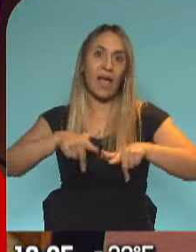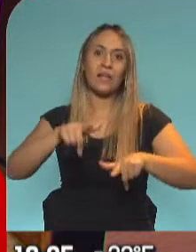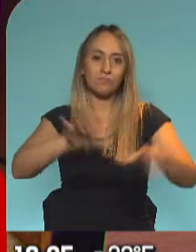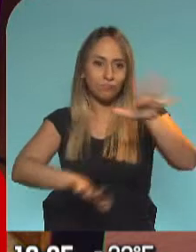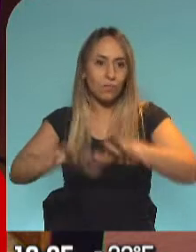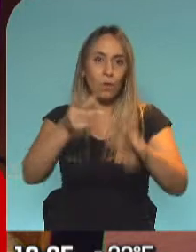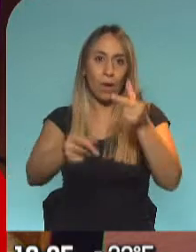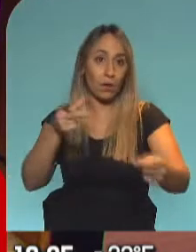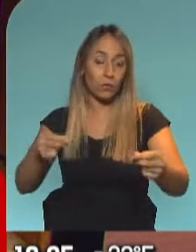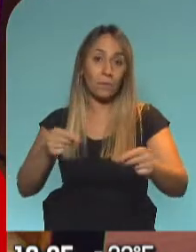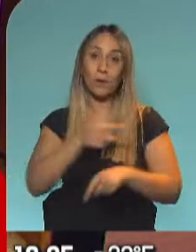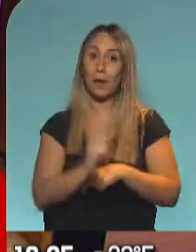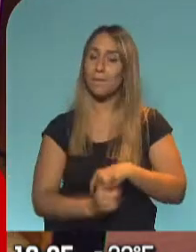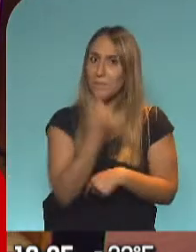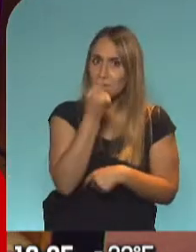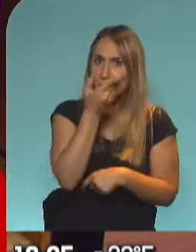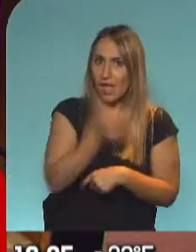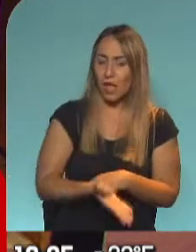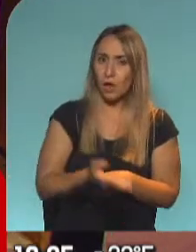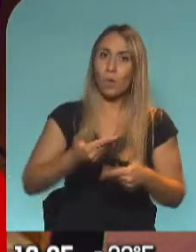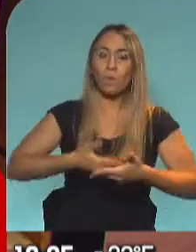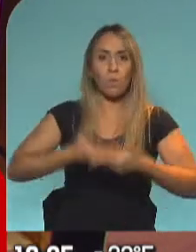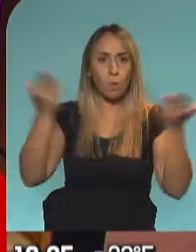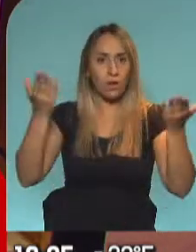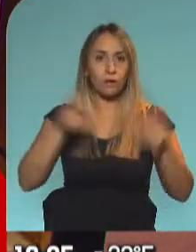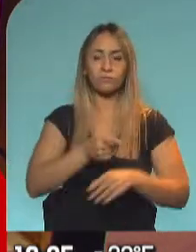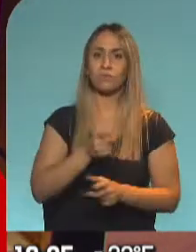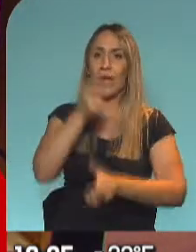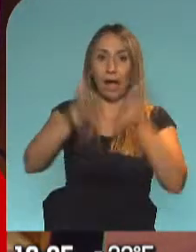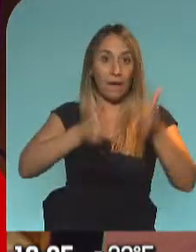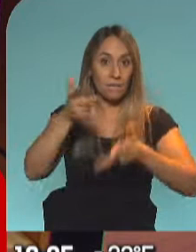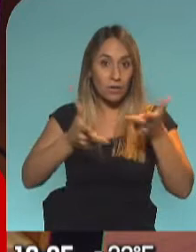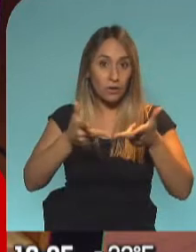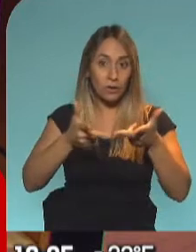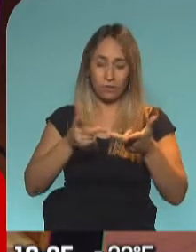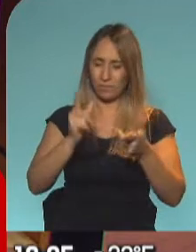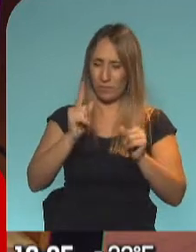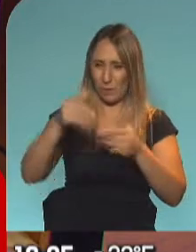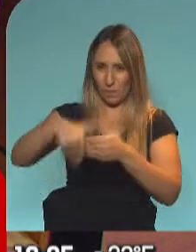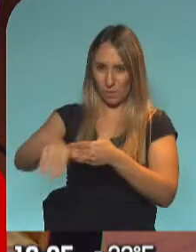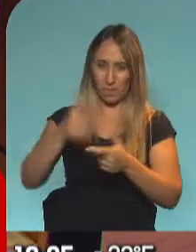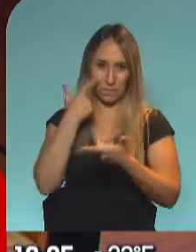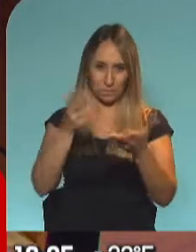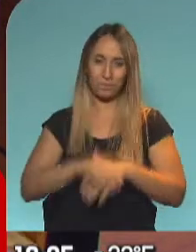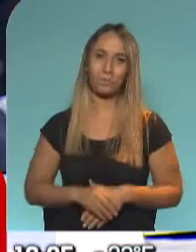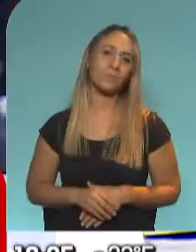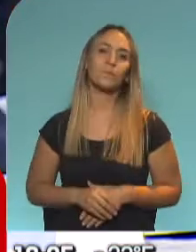Pero fue el primer funcionario, creo que públicamente, se refirió a lo que sabremos en minutos nada más. Exacto. Vamos a escucharlo.